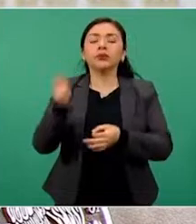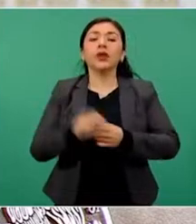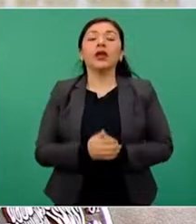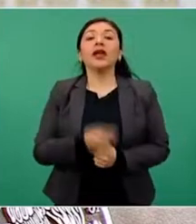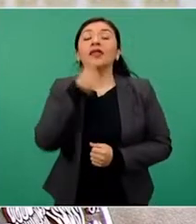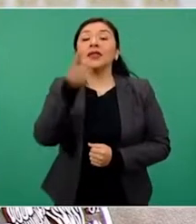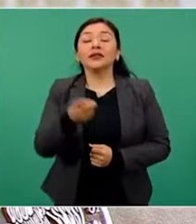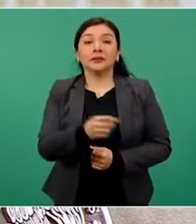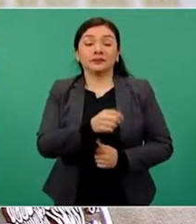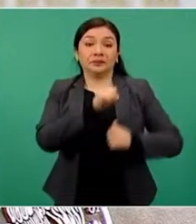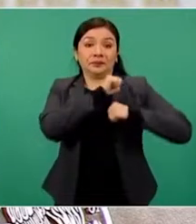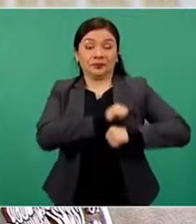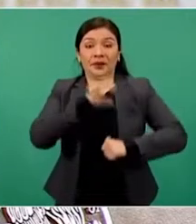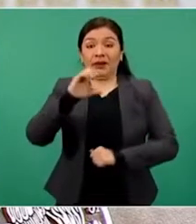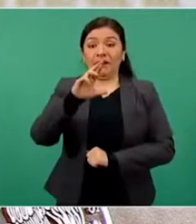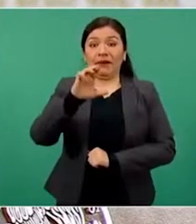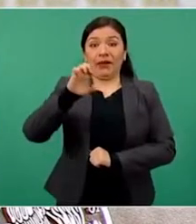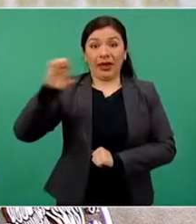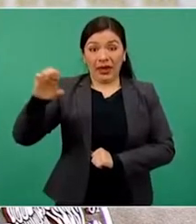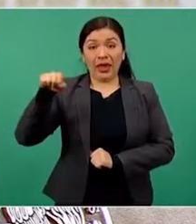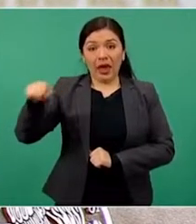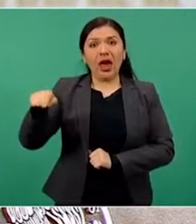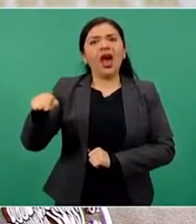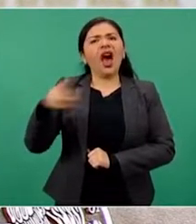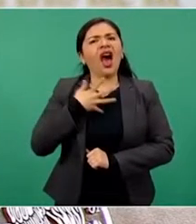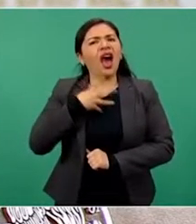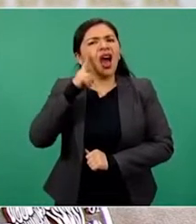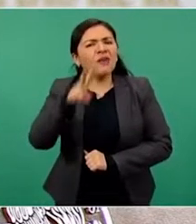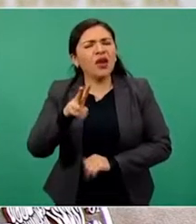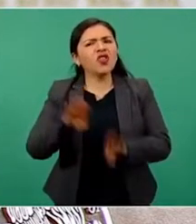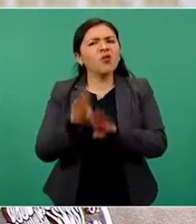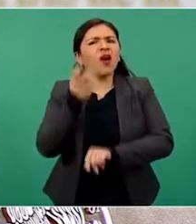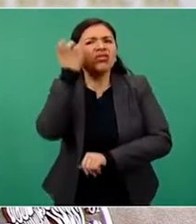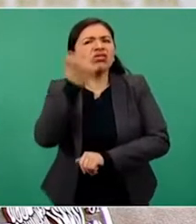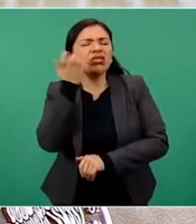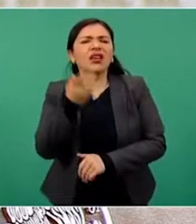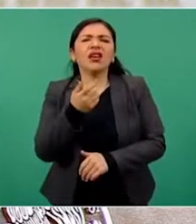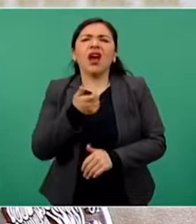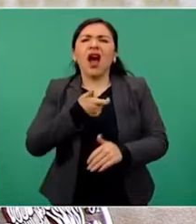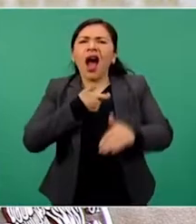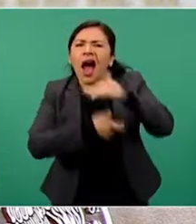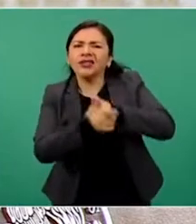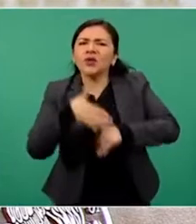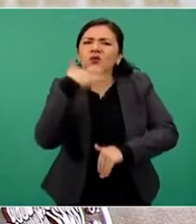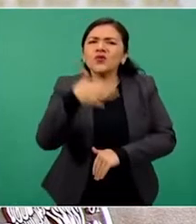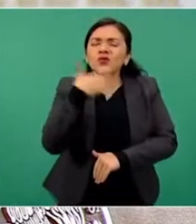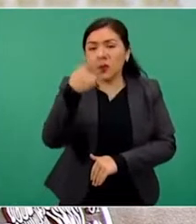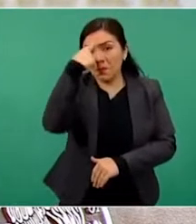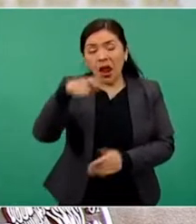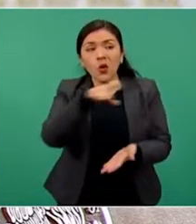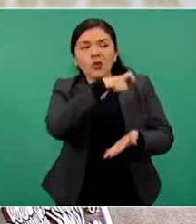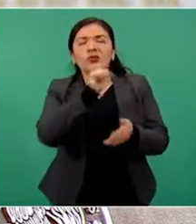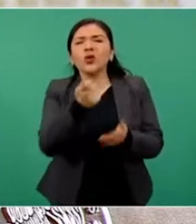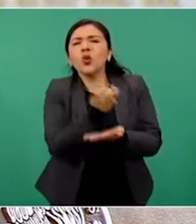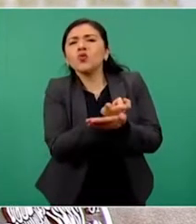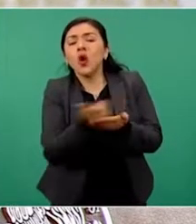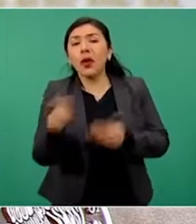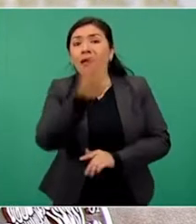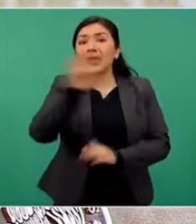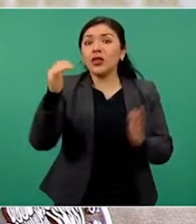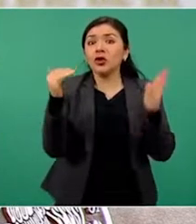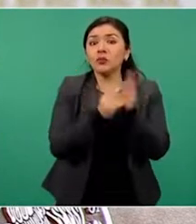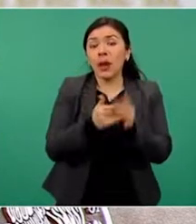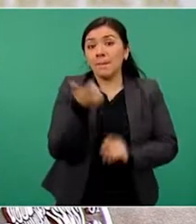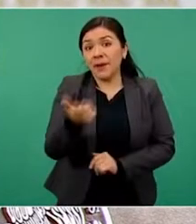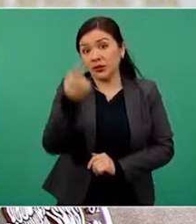Energía de actos de corrupción, de cobrar moches de hasta 500 mil pesos para acelerar trámites de permisos